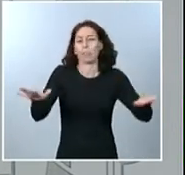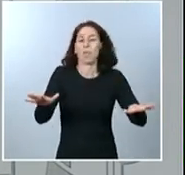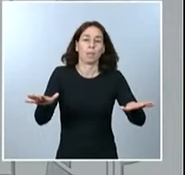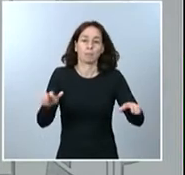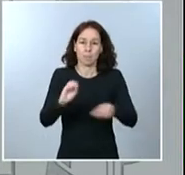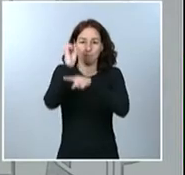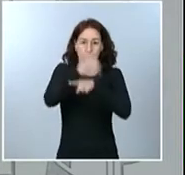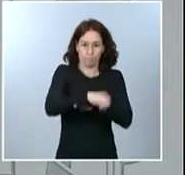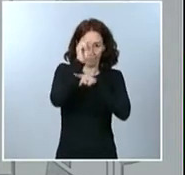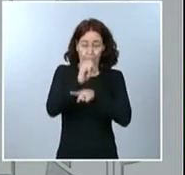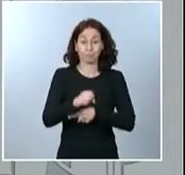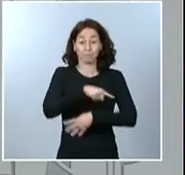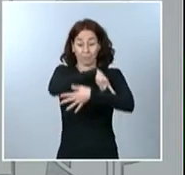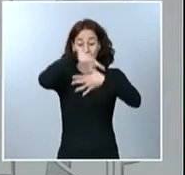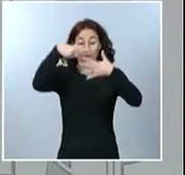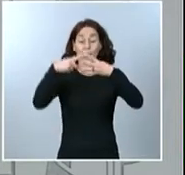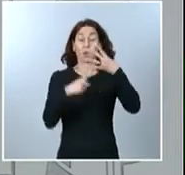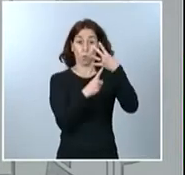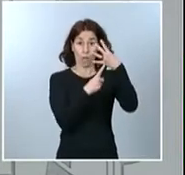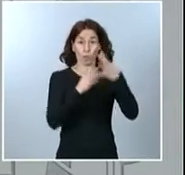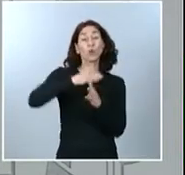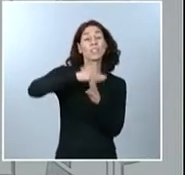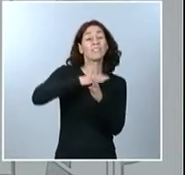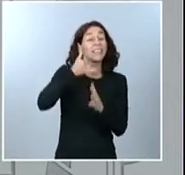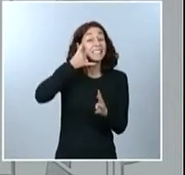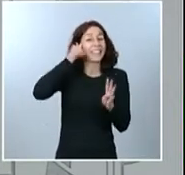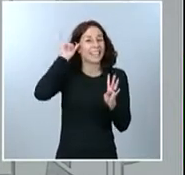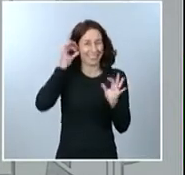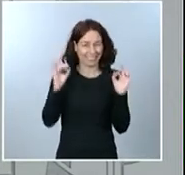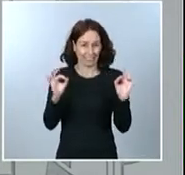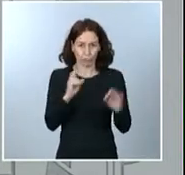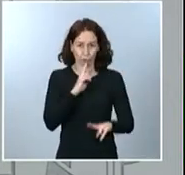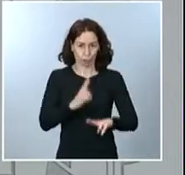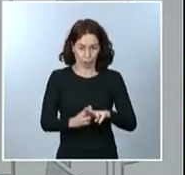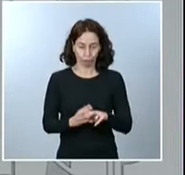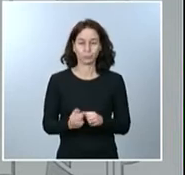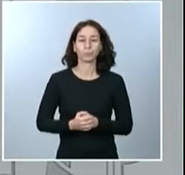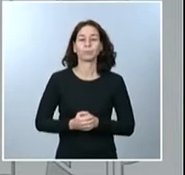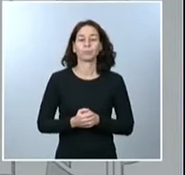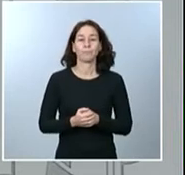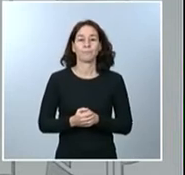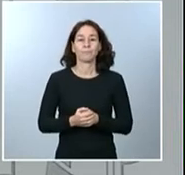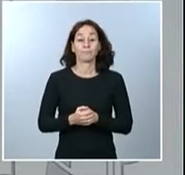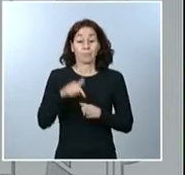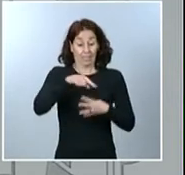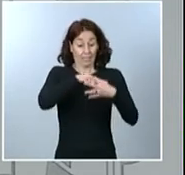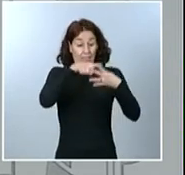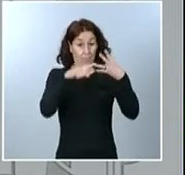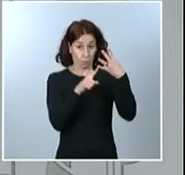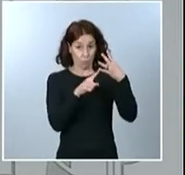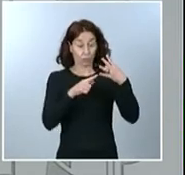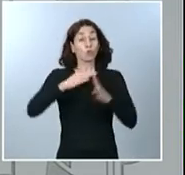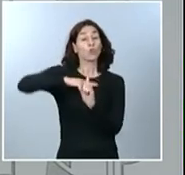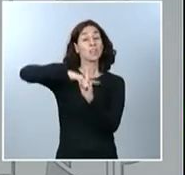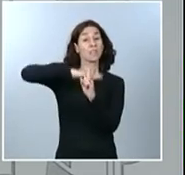cuatro niveles de riesgo que me gustaría volver a recordarles a todos ustedes. Estos cuatro niveles de riesgo o alerta para